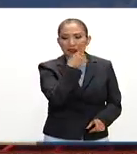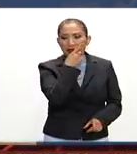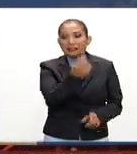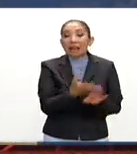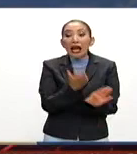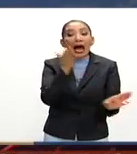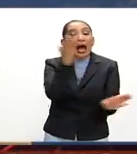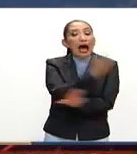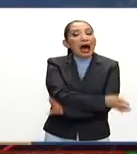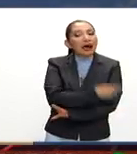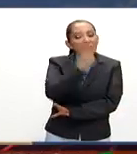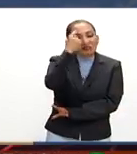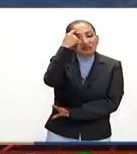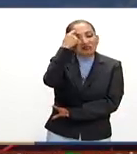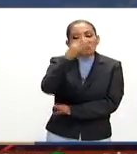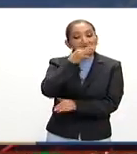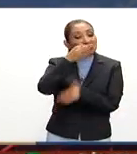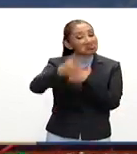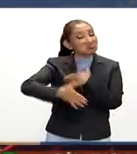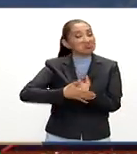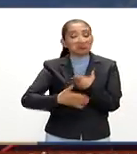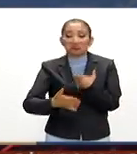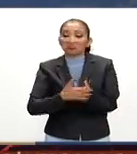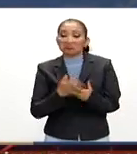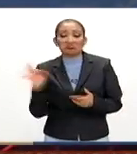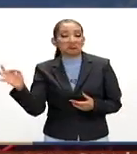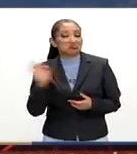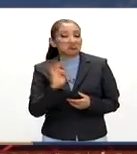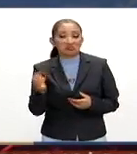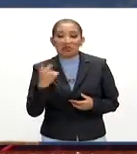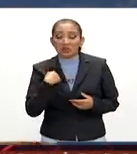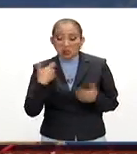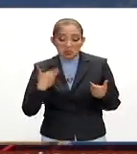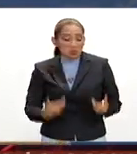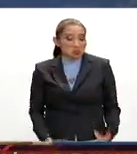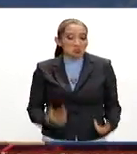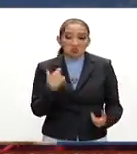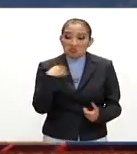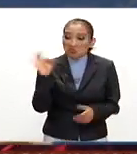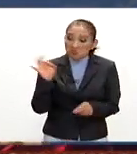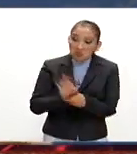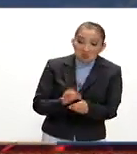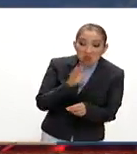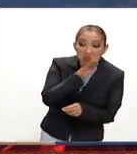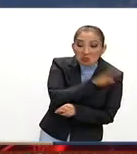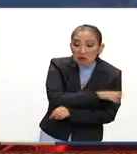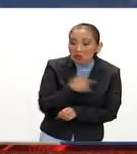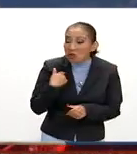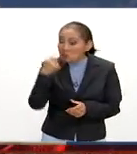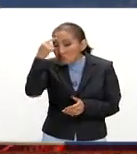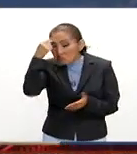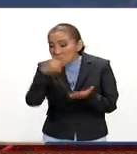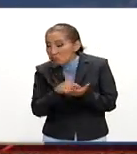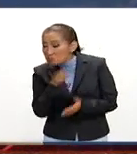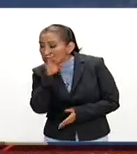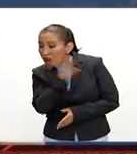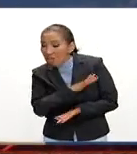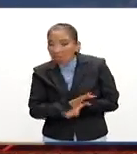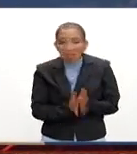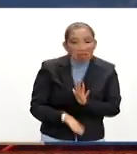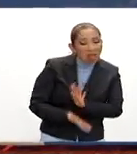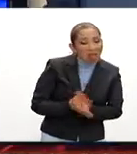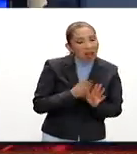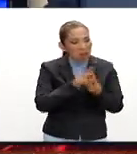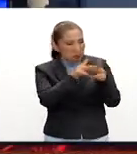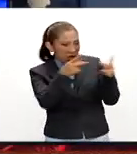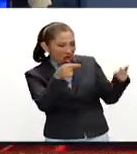anticipadamente advirtiendo de cuestiones de integridad en el proceso electoral, que la campaña está mañada, que los